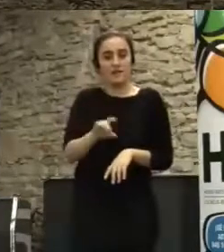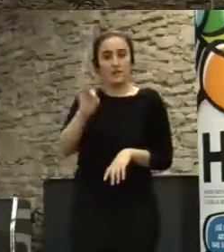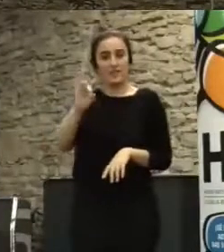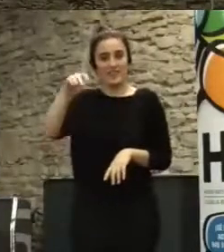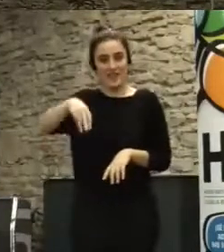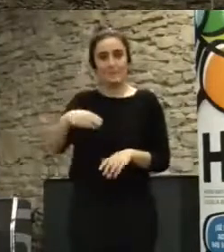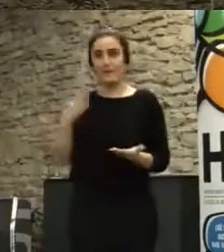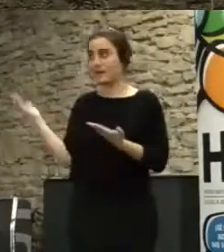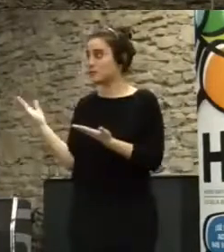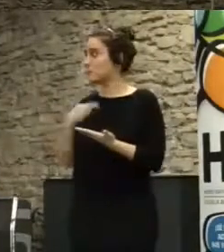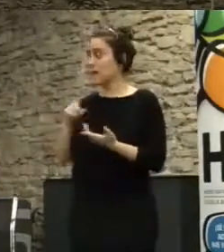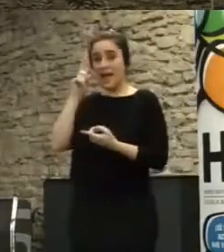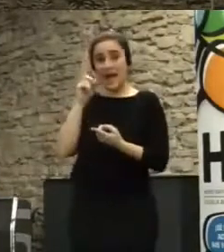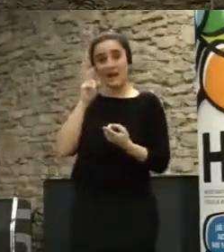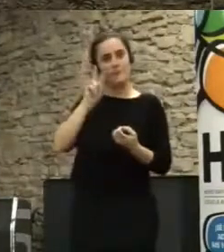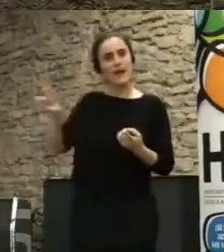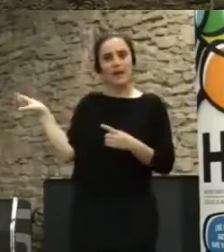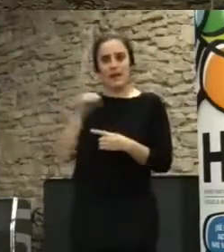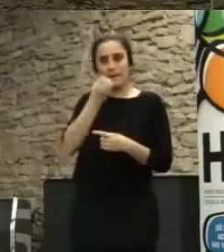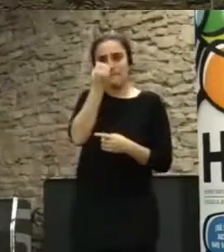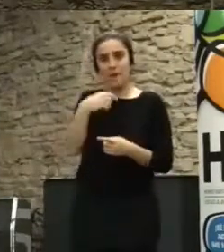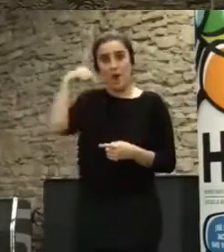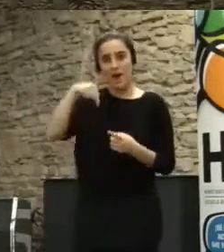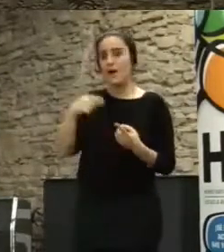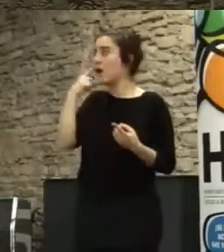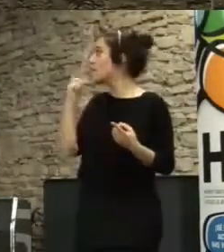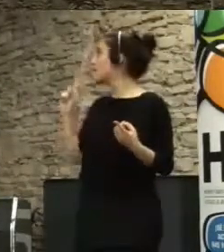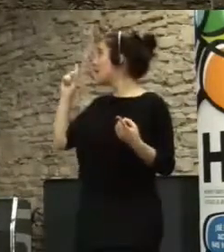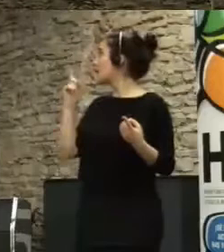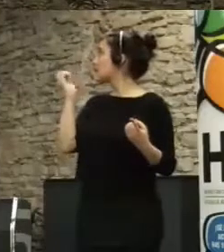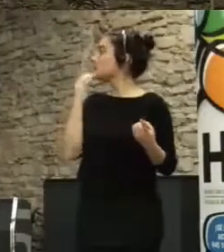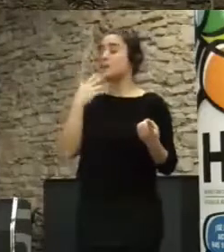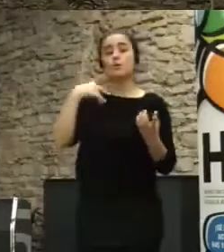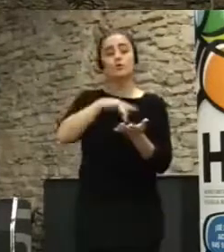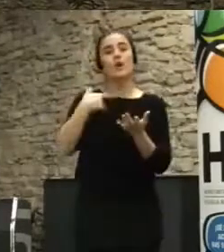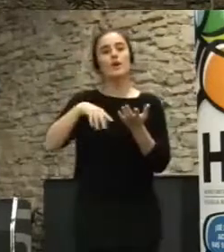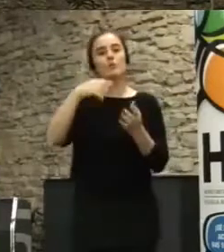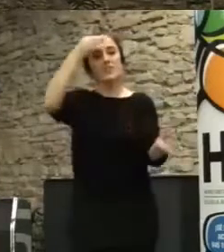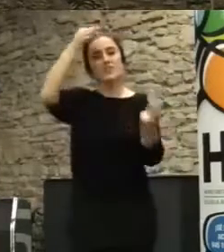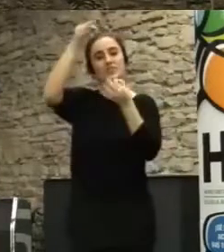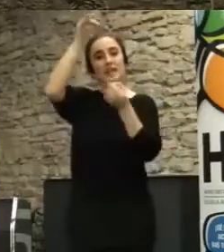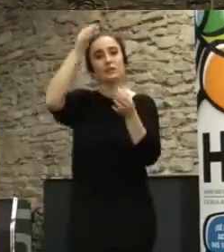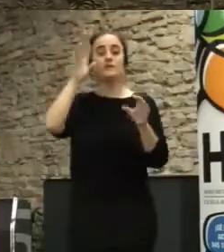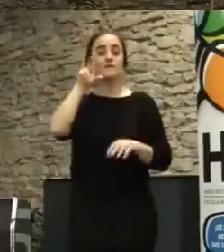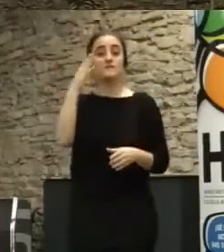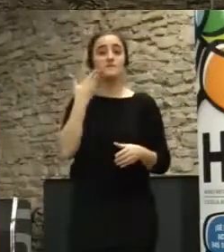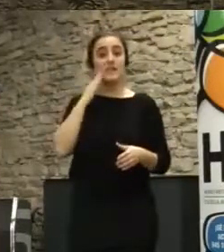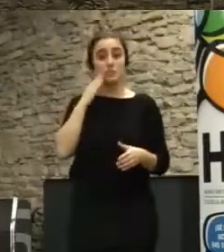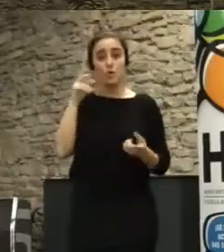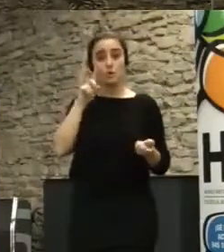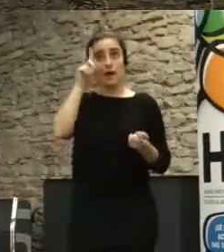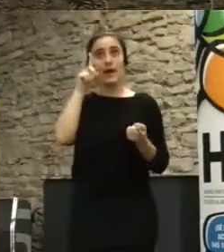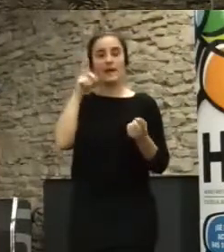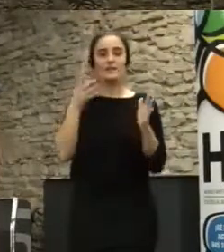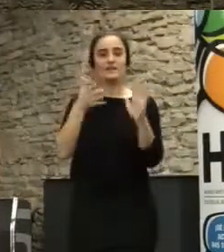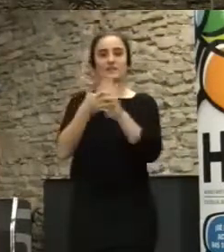Esto es una extracción, lo de arriba, para que entendáis un poco la foto de abajo. Es una extracción de datos de Facebook. El de arriba